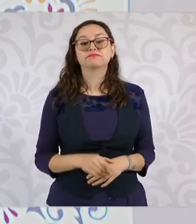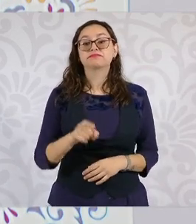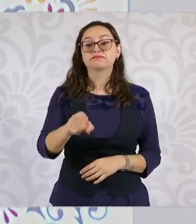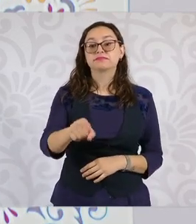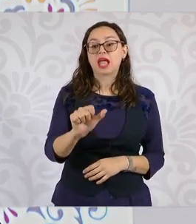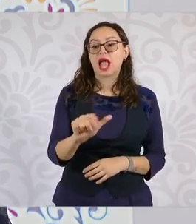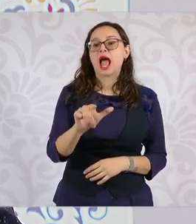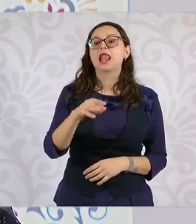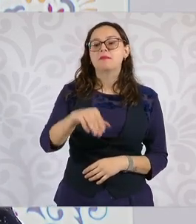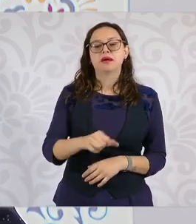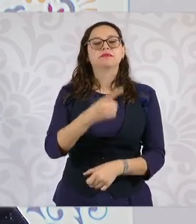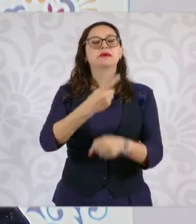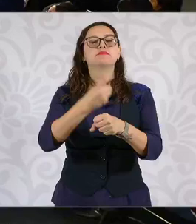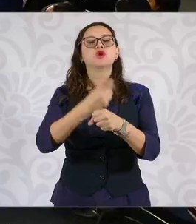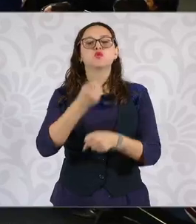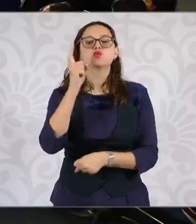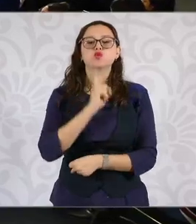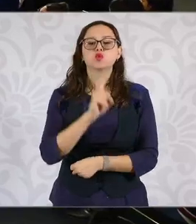las mujeres primero.